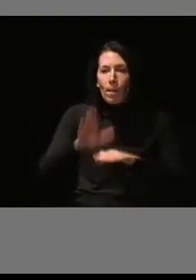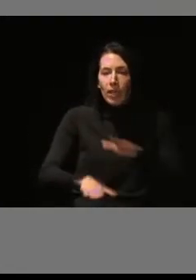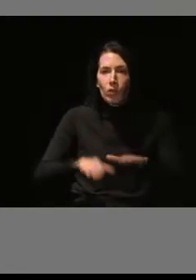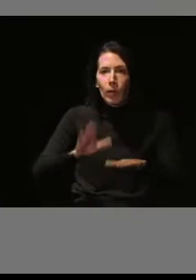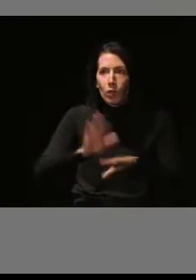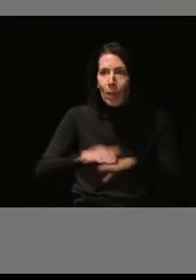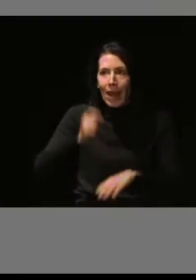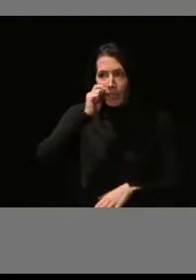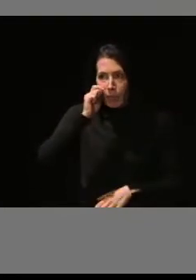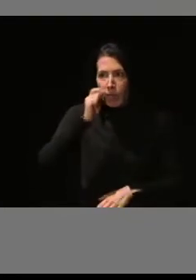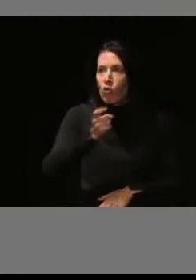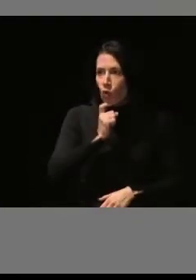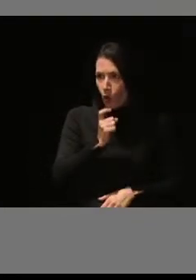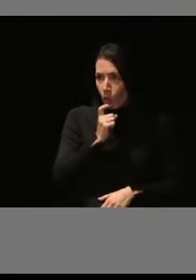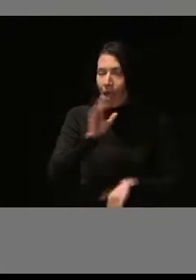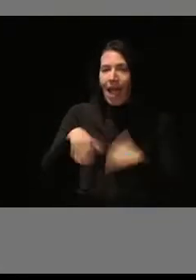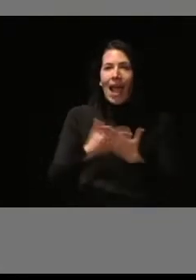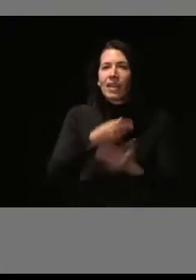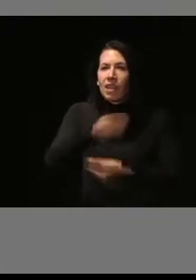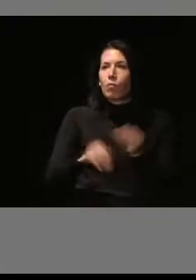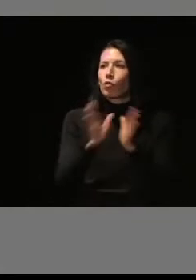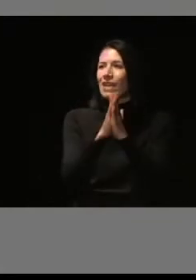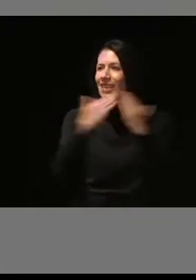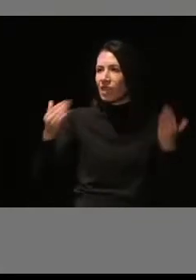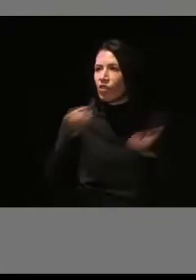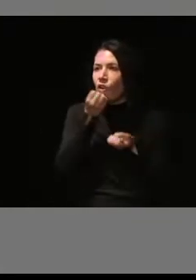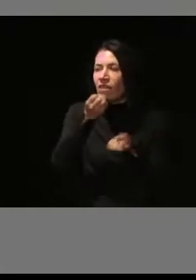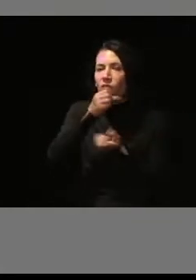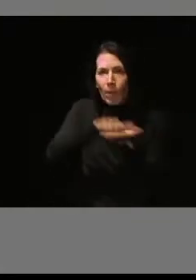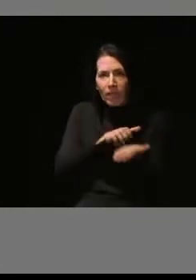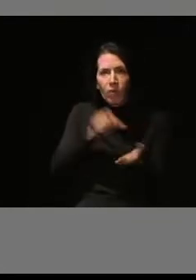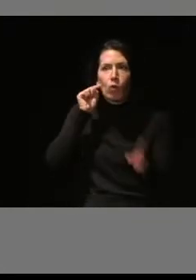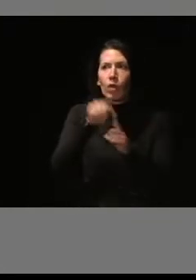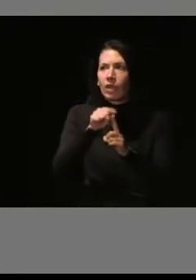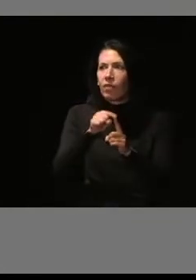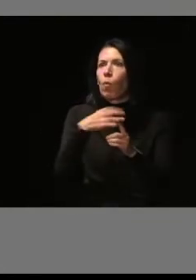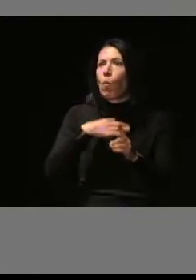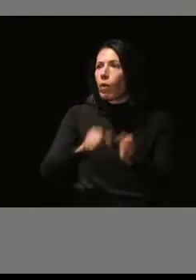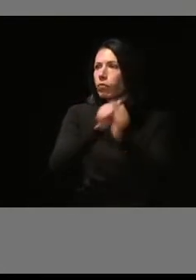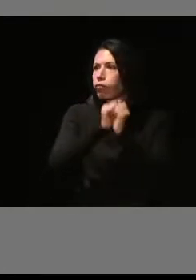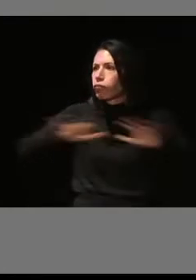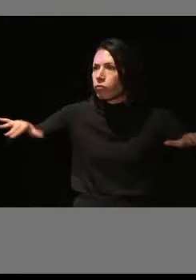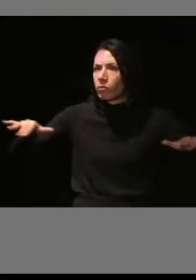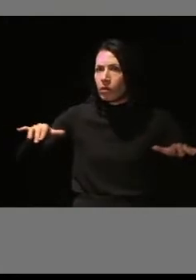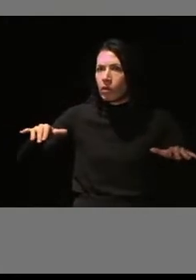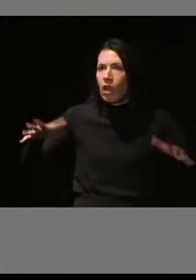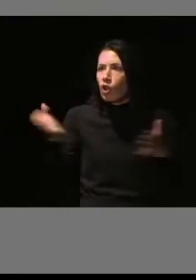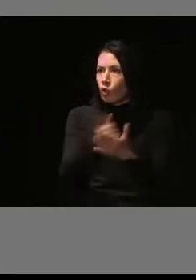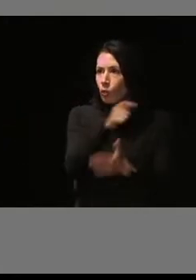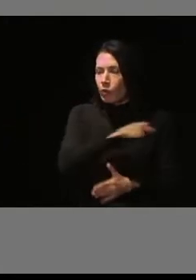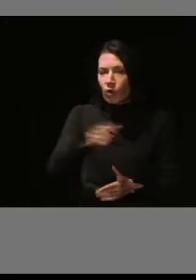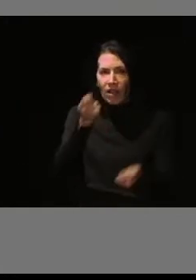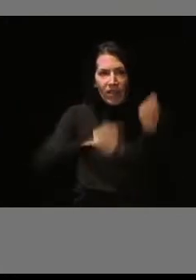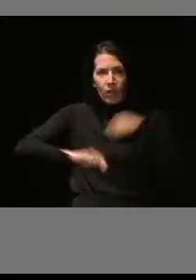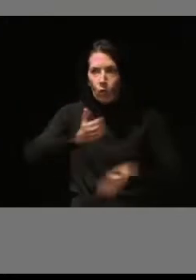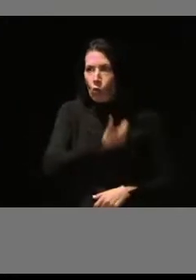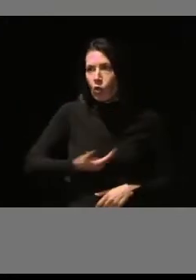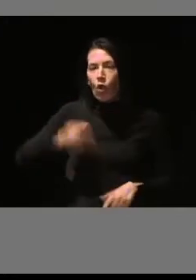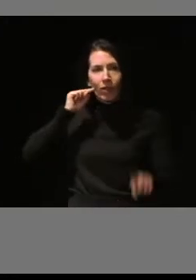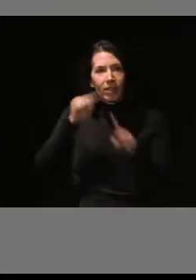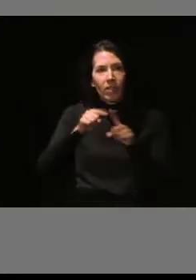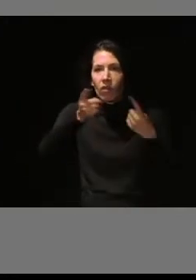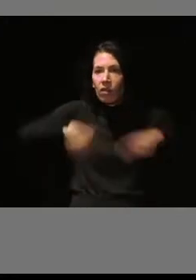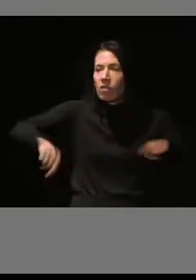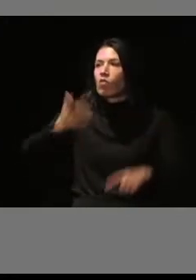Realizamos, además, trípticos informativos para poder divulgar a todos los comerciantes, para que conocieran